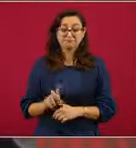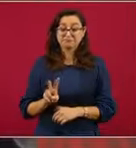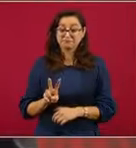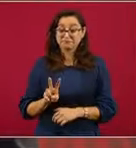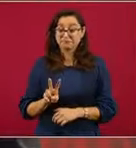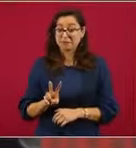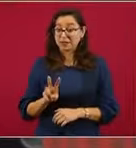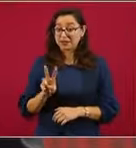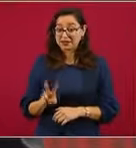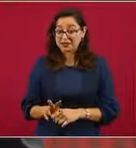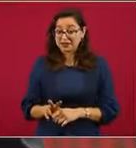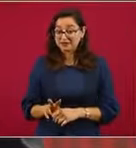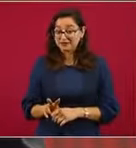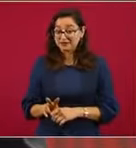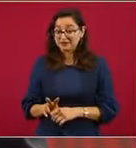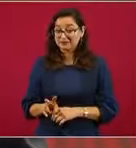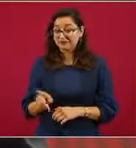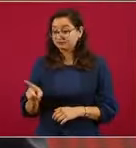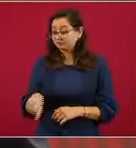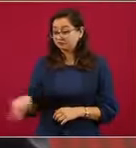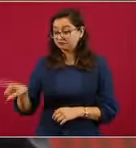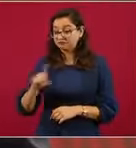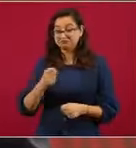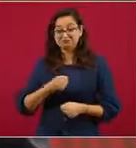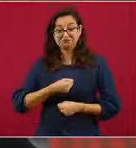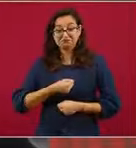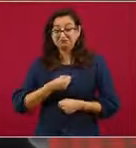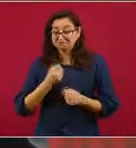hasta el extremo.